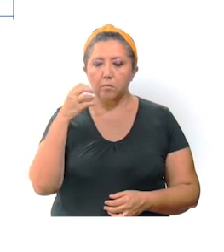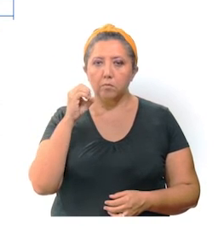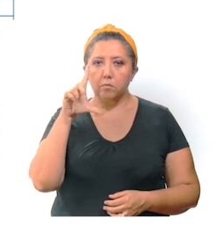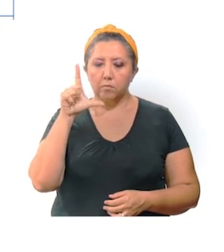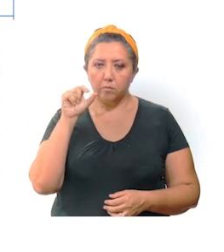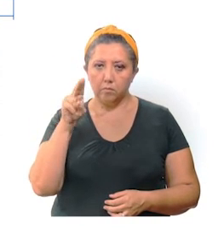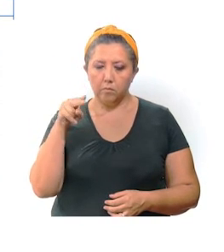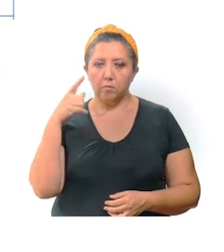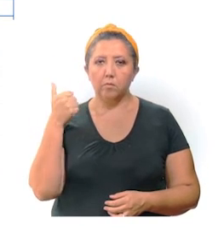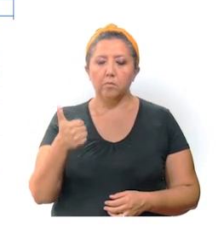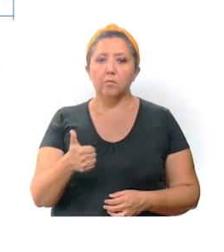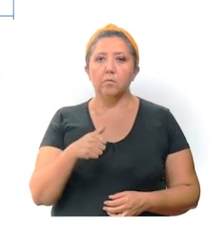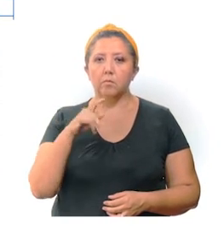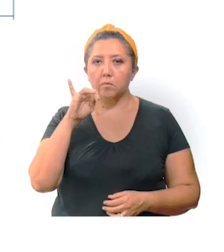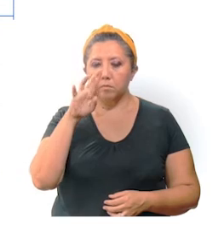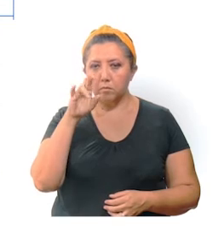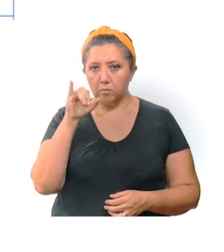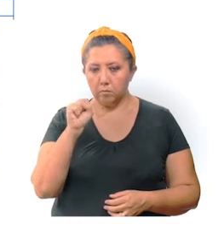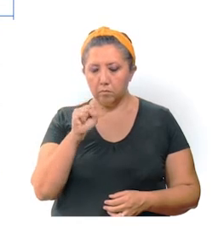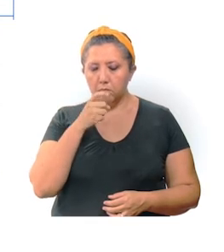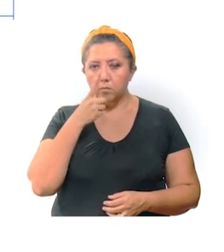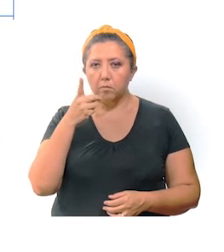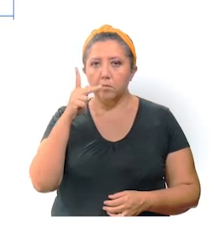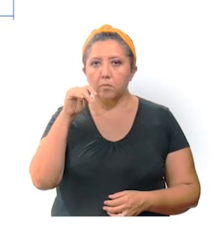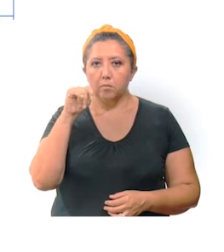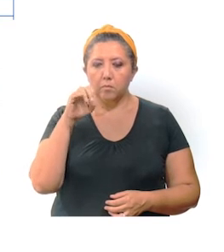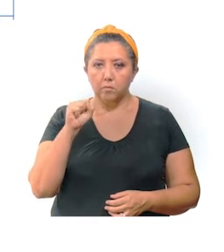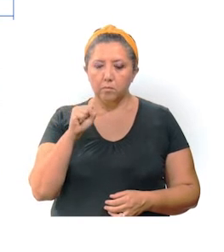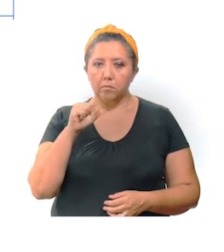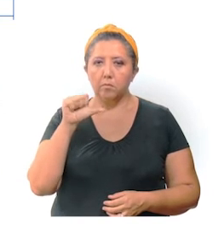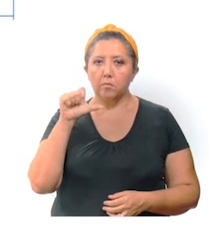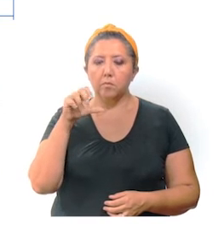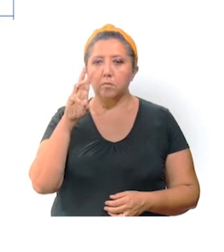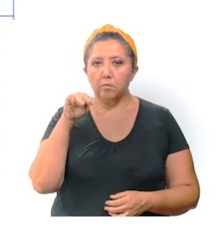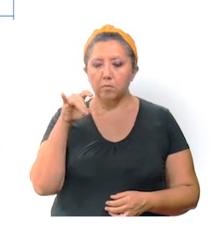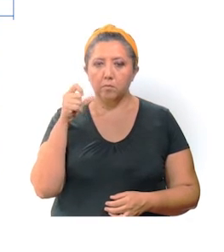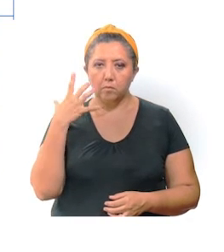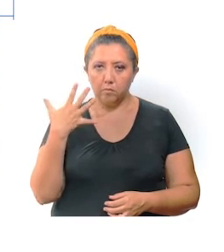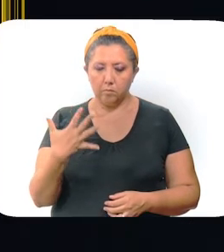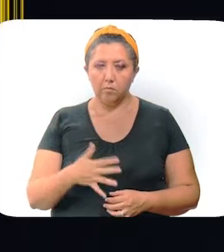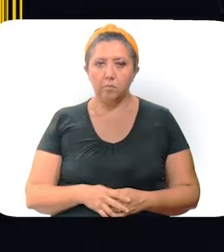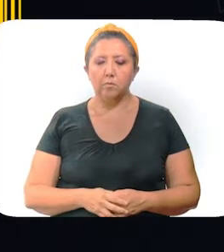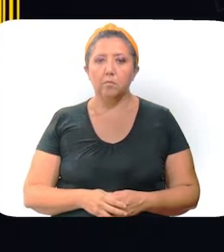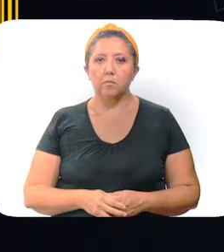Nueva Zambulá 6, Brisas, Pinos del Norte y Amalia Solórzano 5.